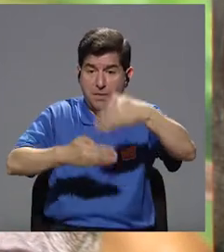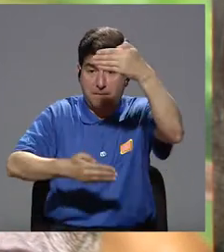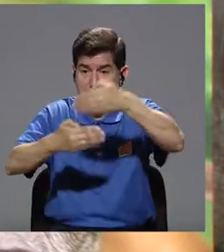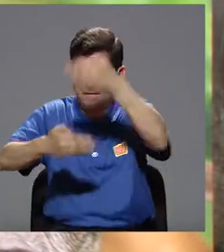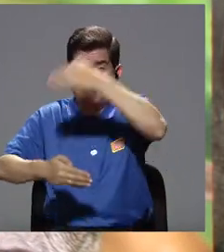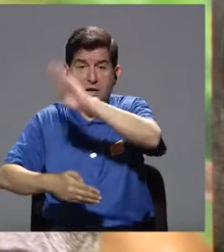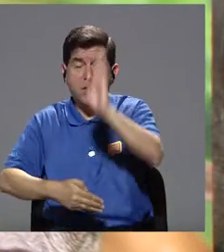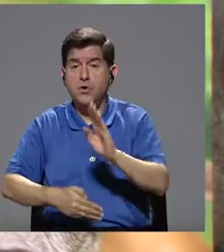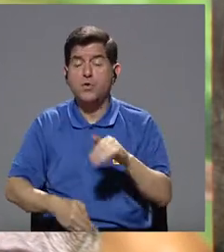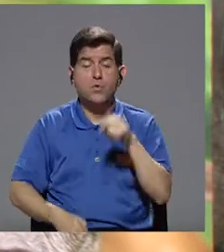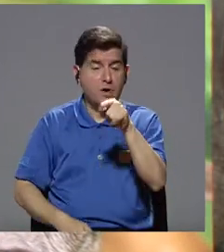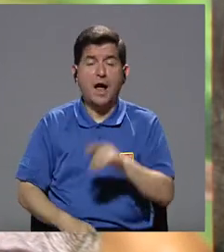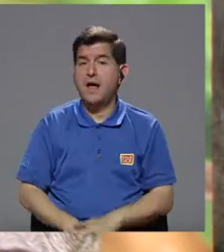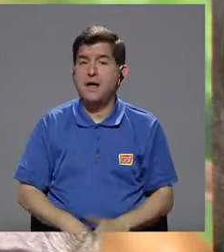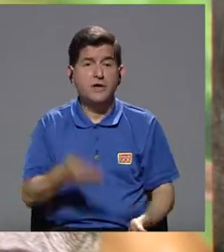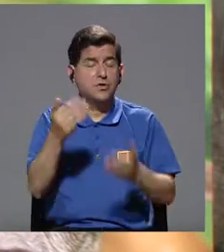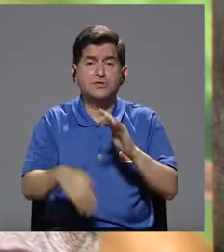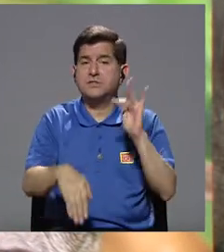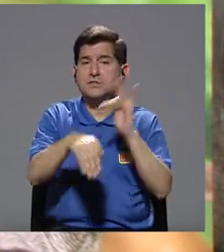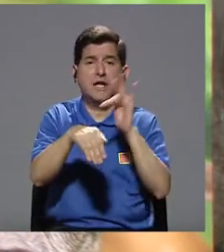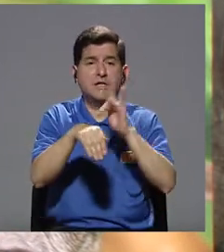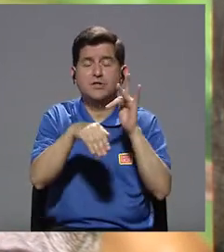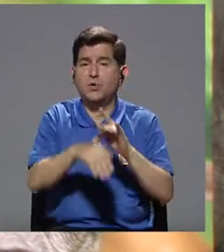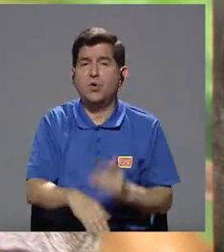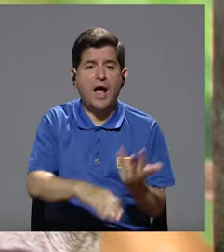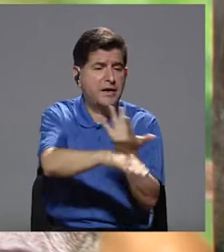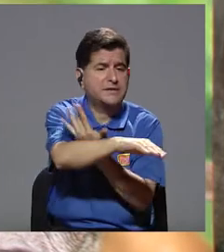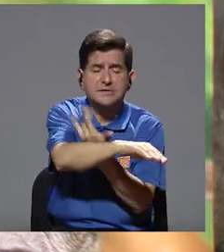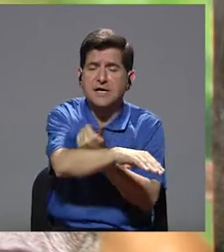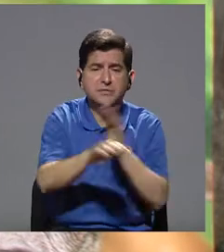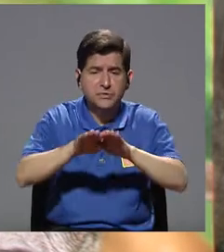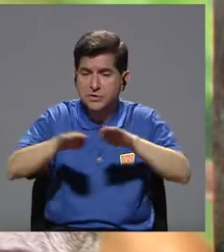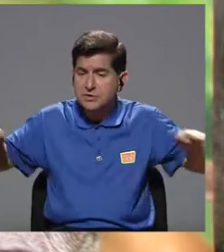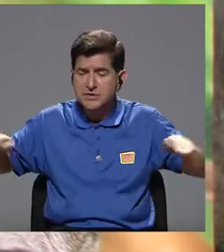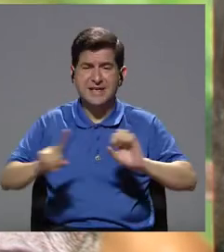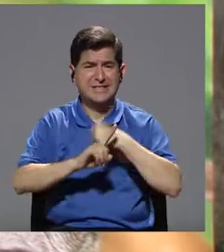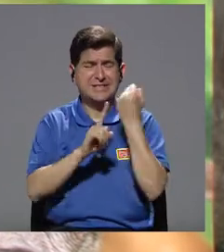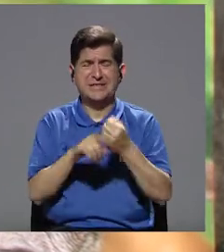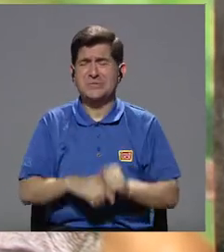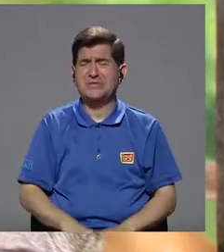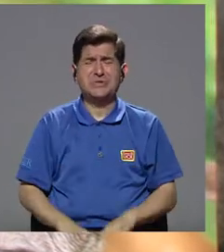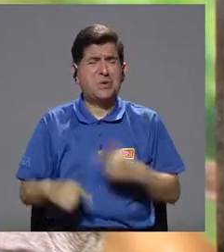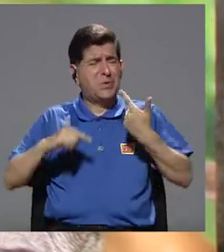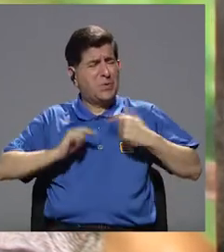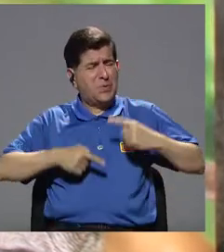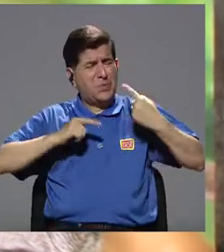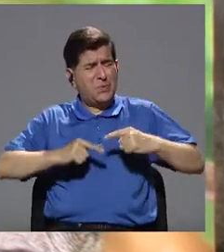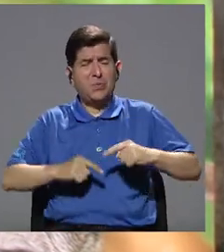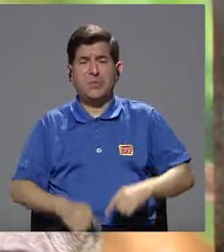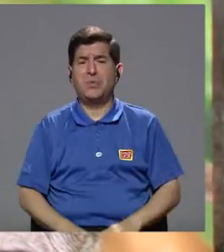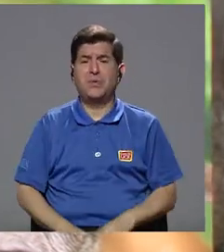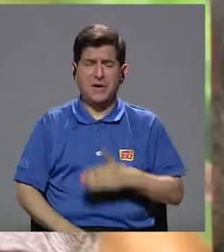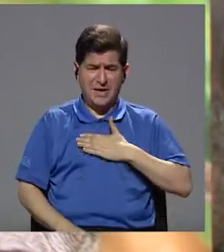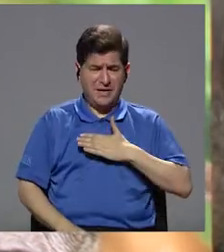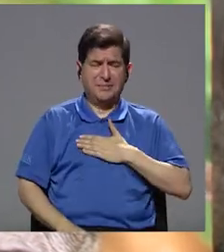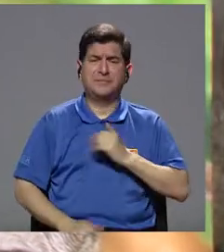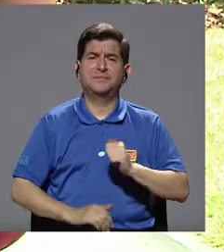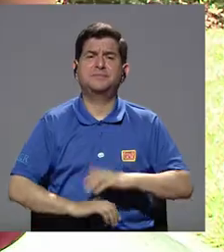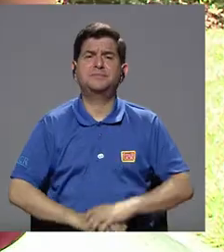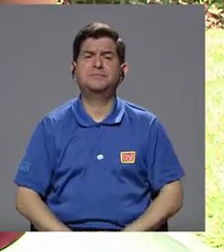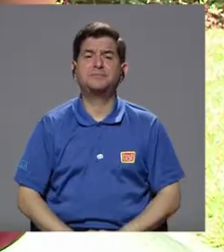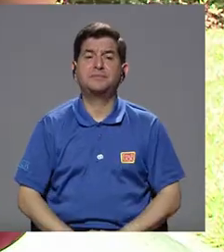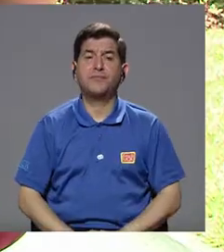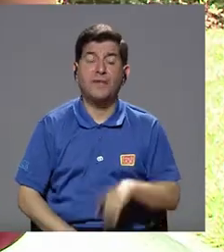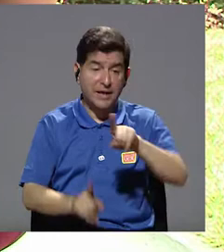donde nunca en su vida han tocado un suelo firme, nunca han tocado zacate, son animales, son casos súper tristes, son casos que a mí me duele muchísimo.